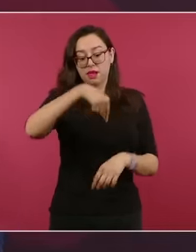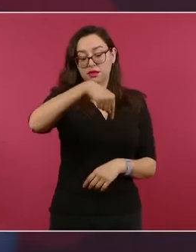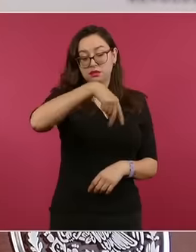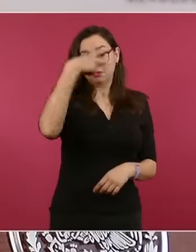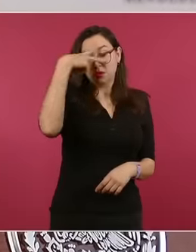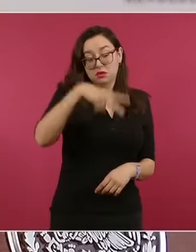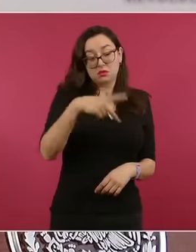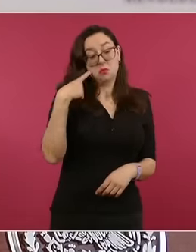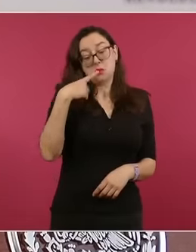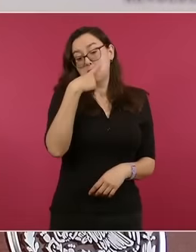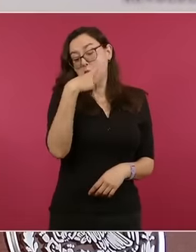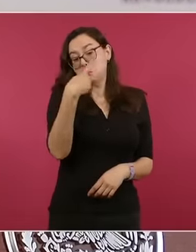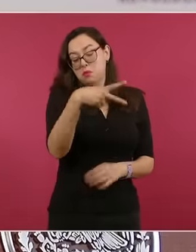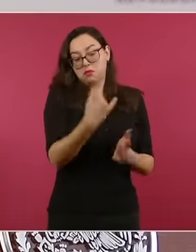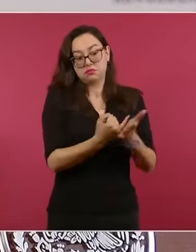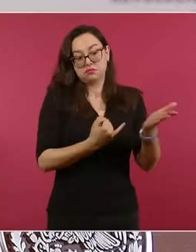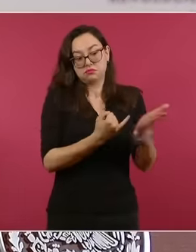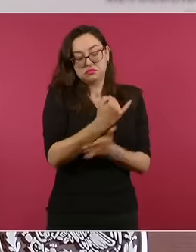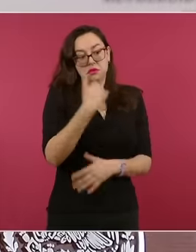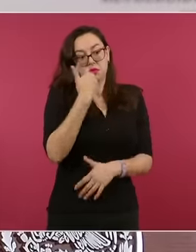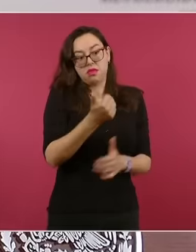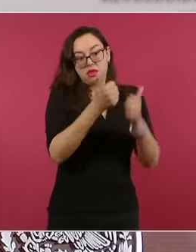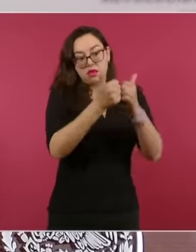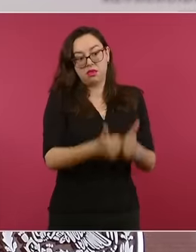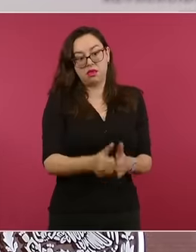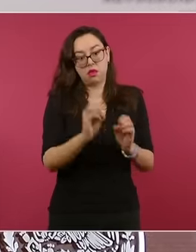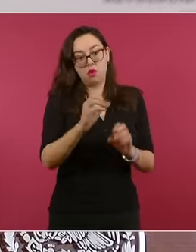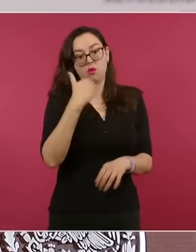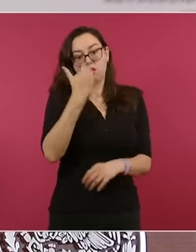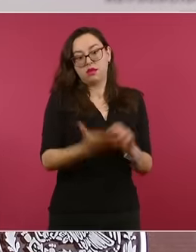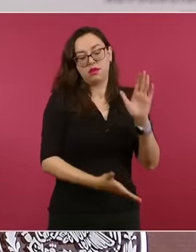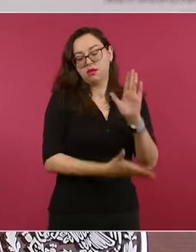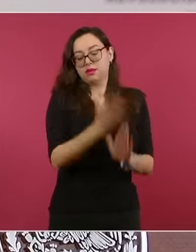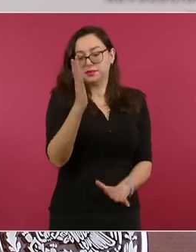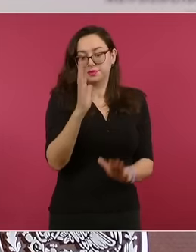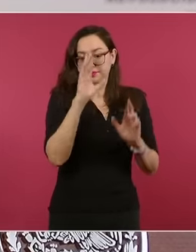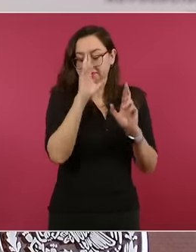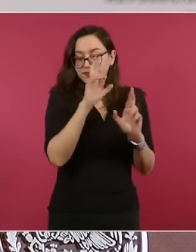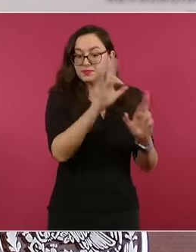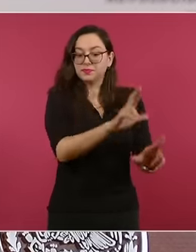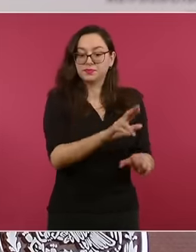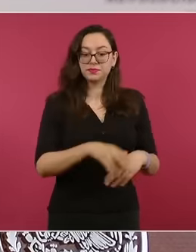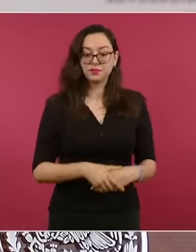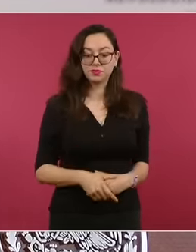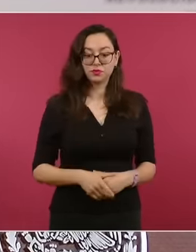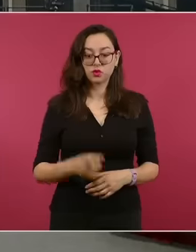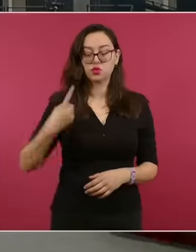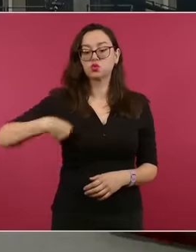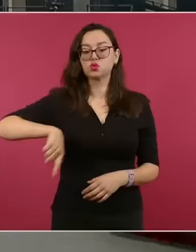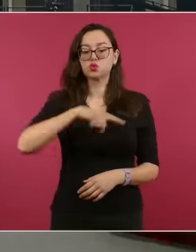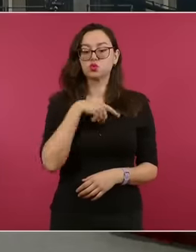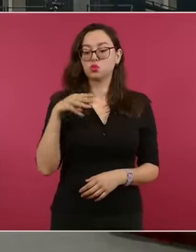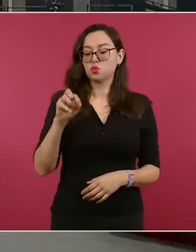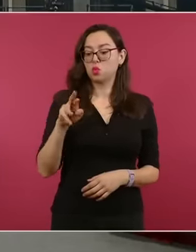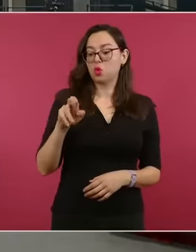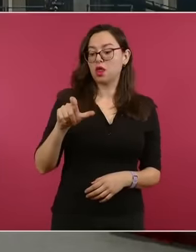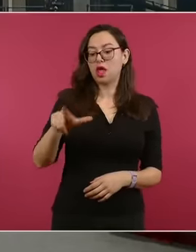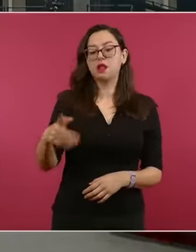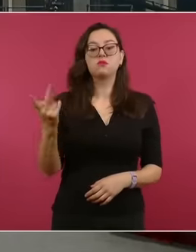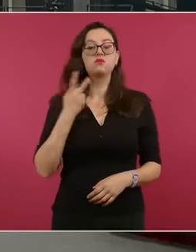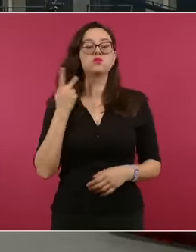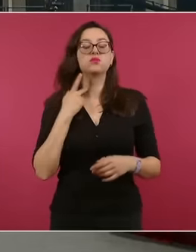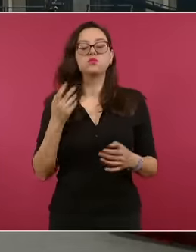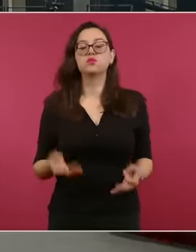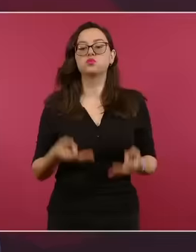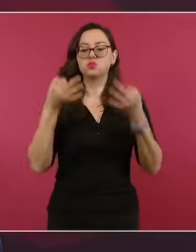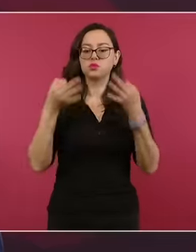que eso es lo que le da su autoridad política y